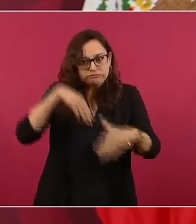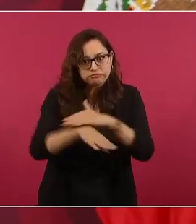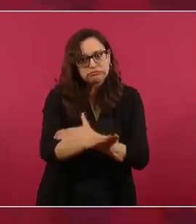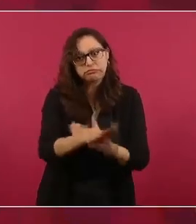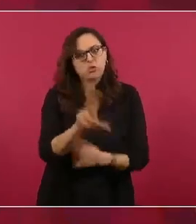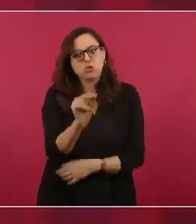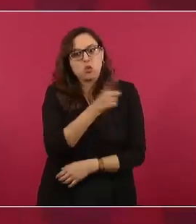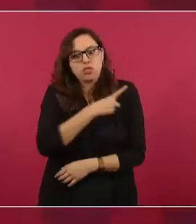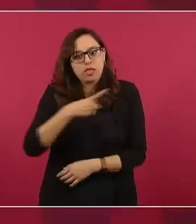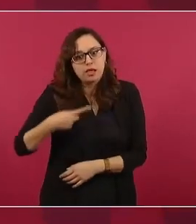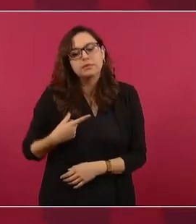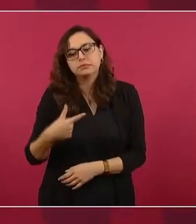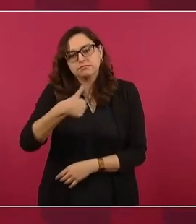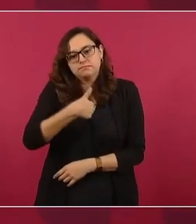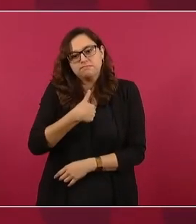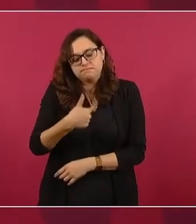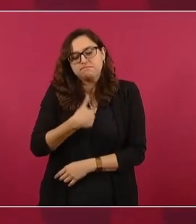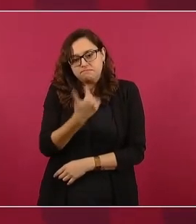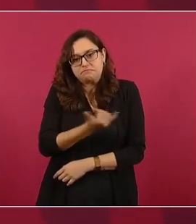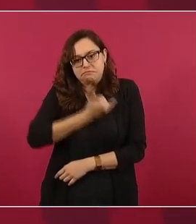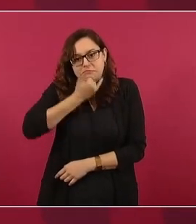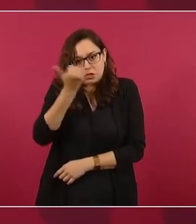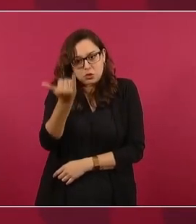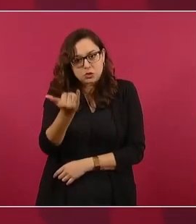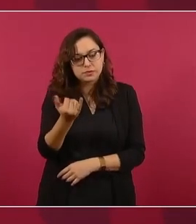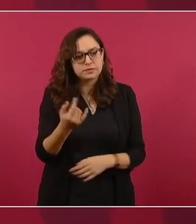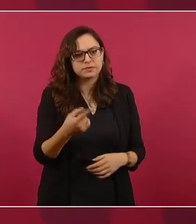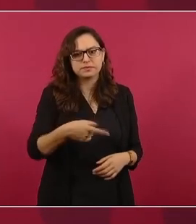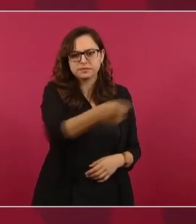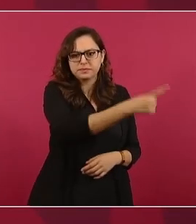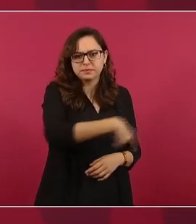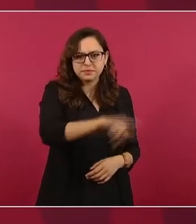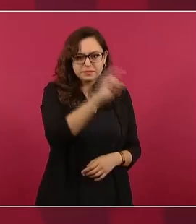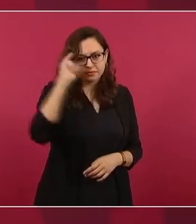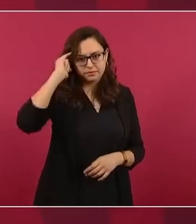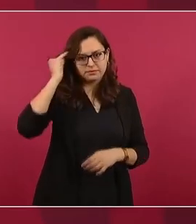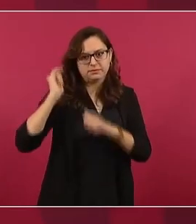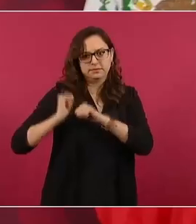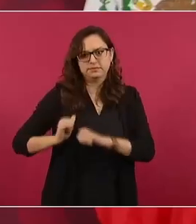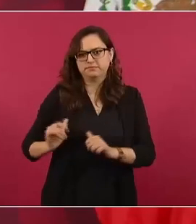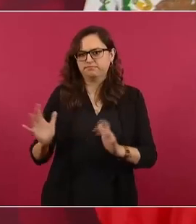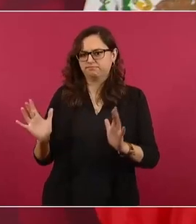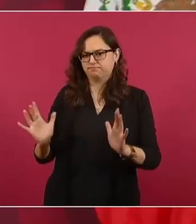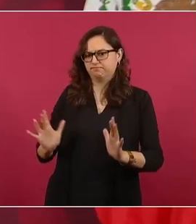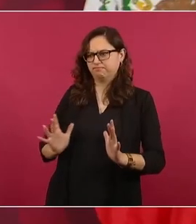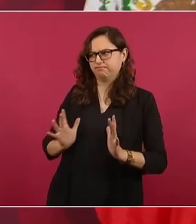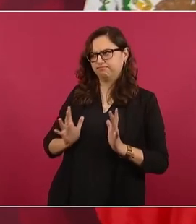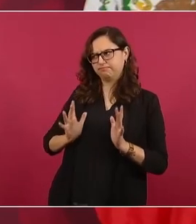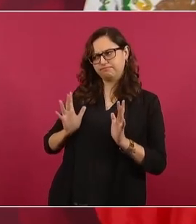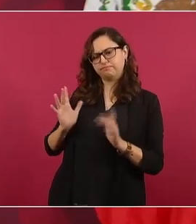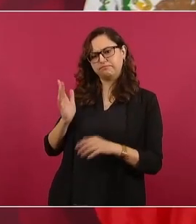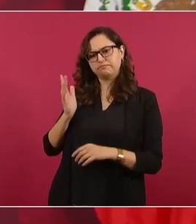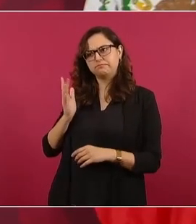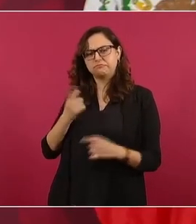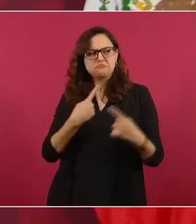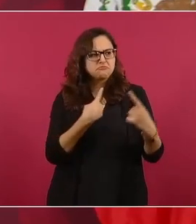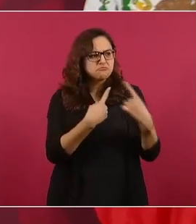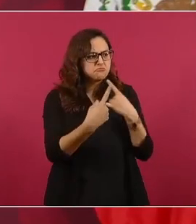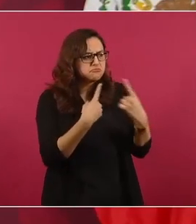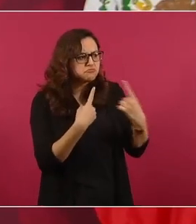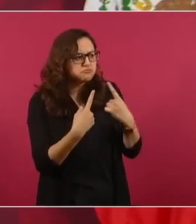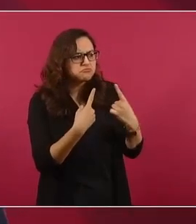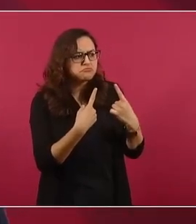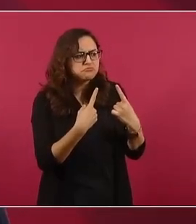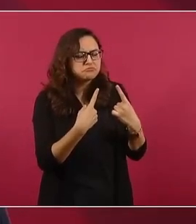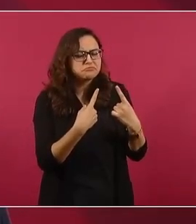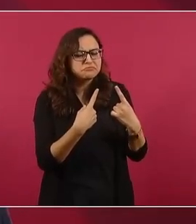y me